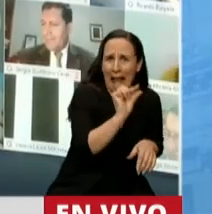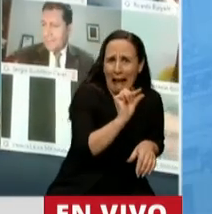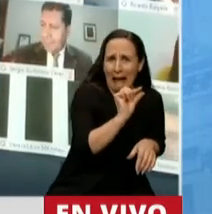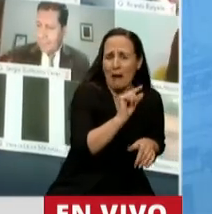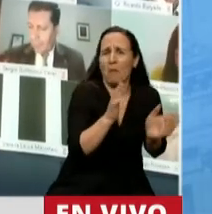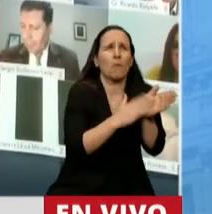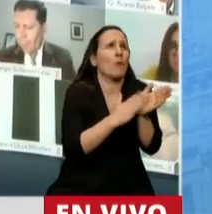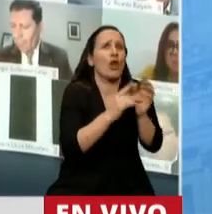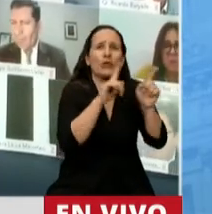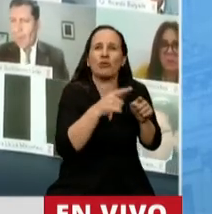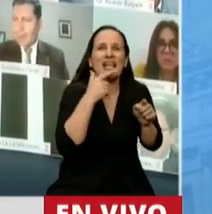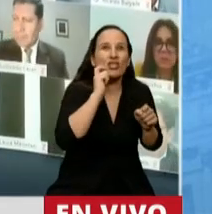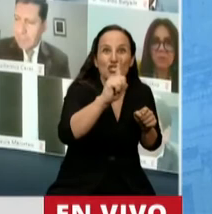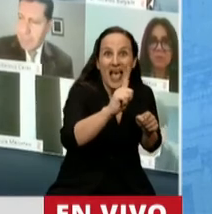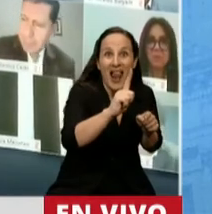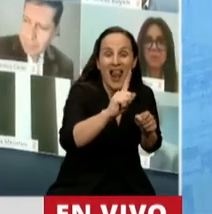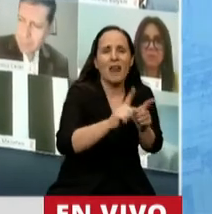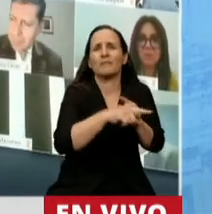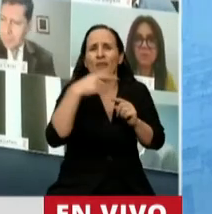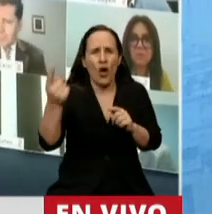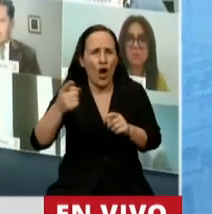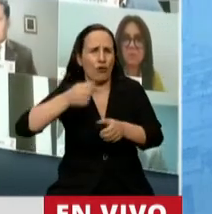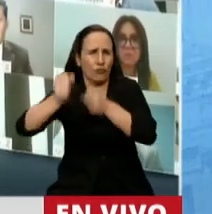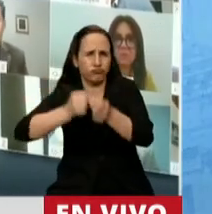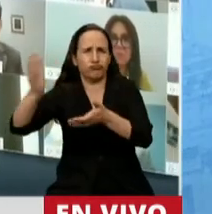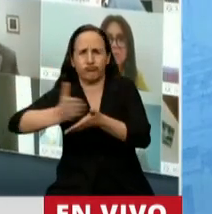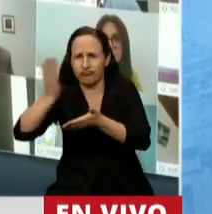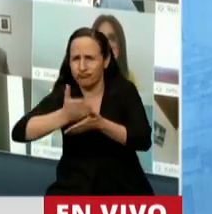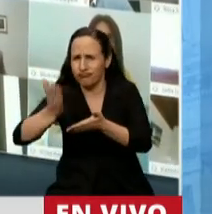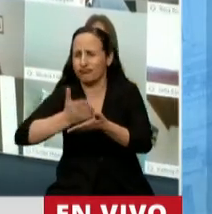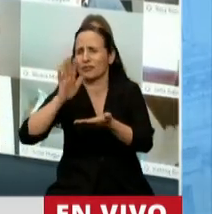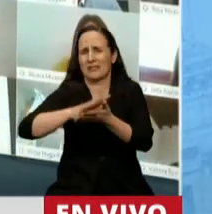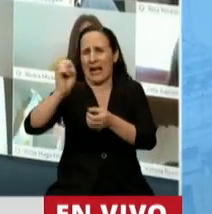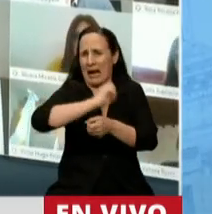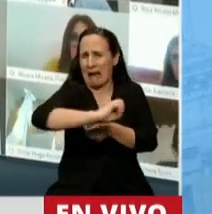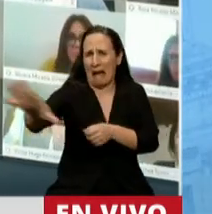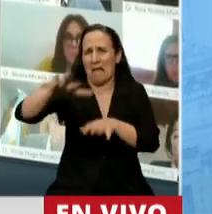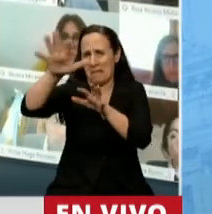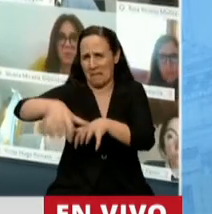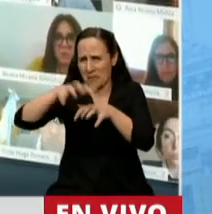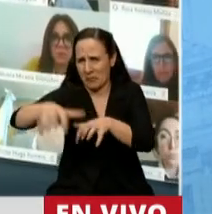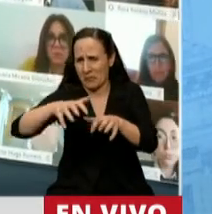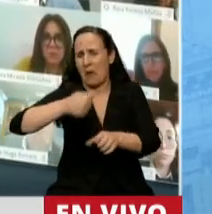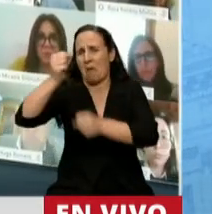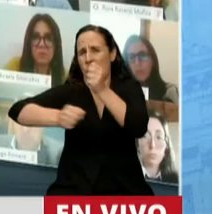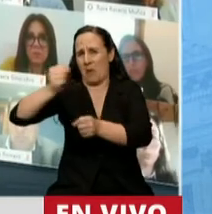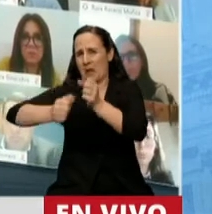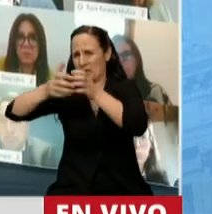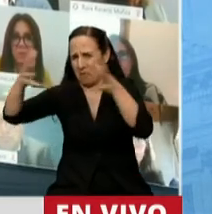el monotributista social, hasta el mayor productor. Sectores agropecuarios, sectores industriales,